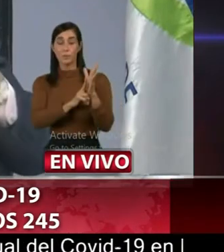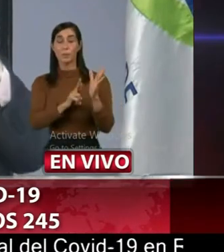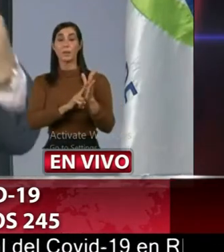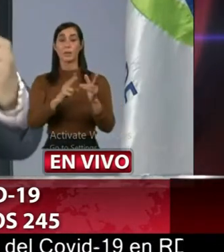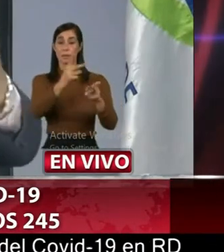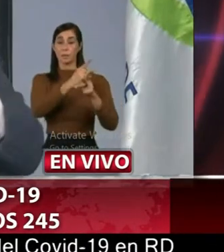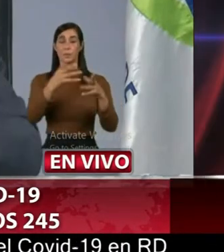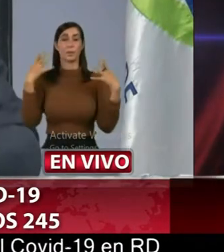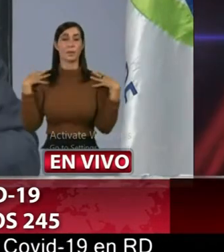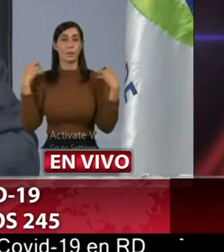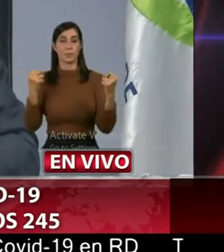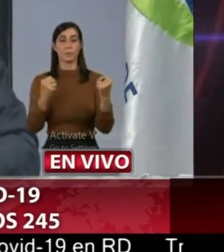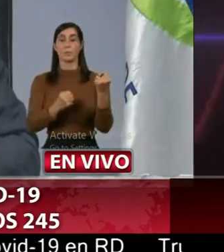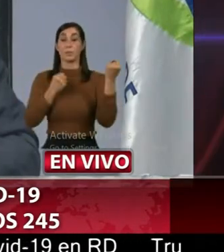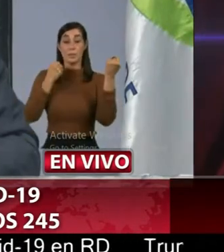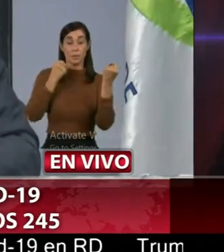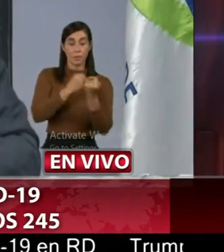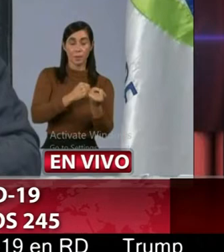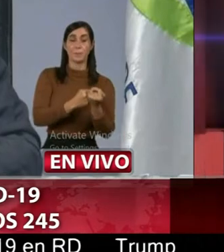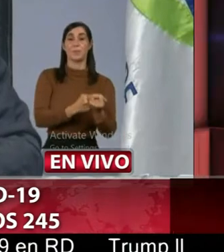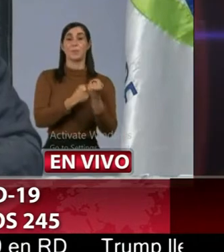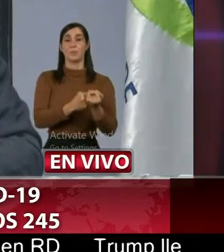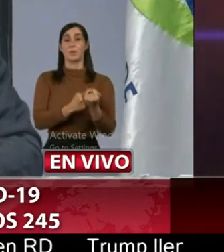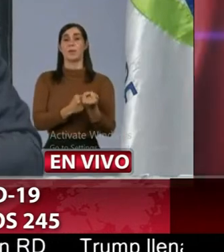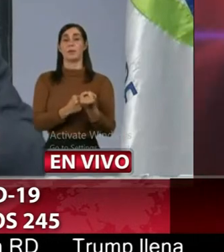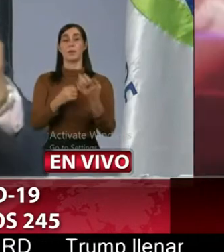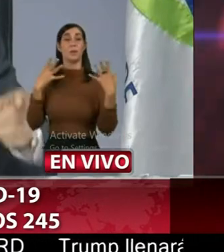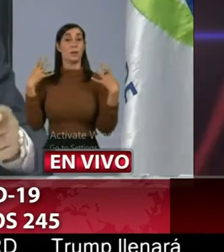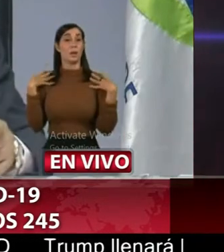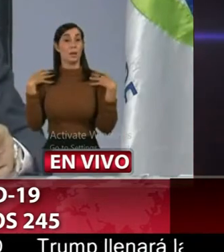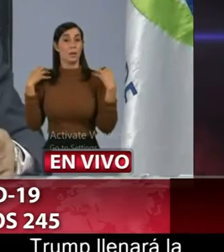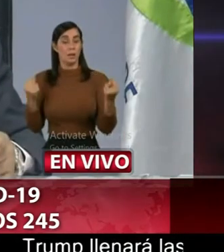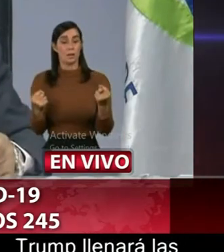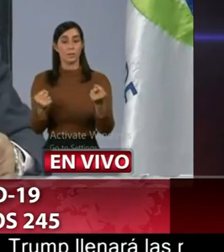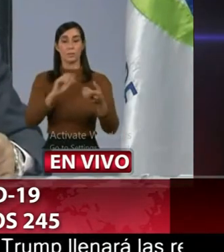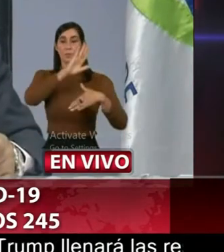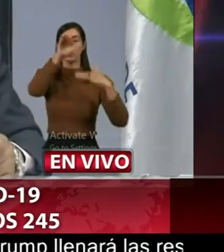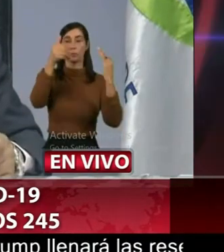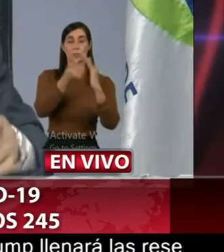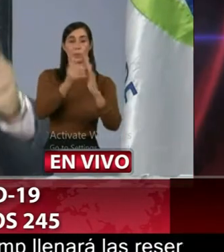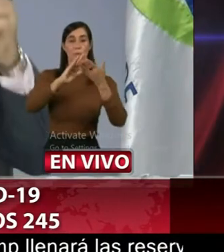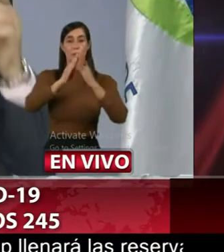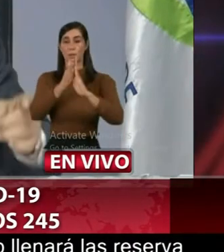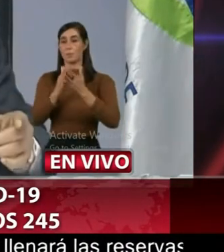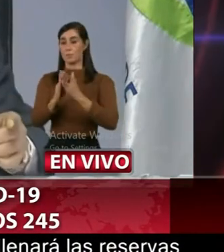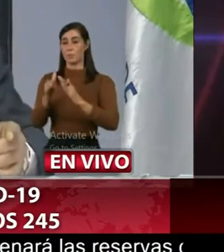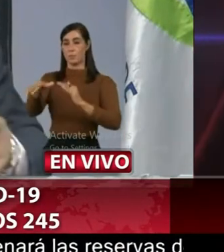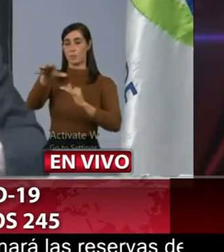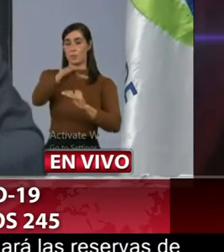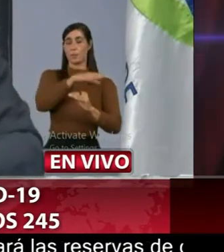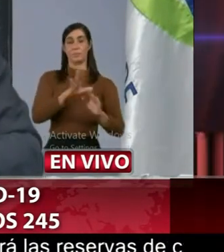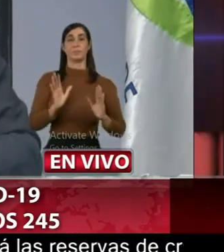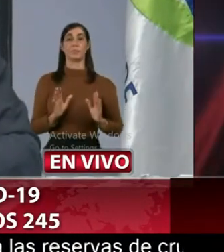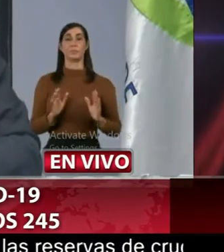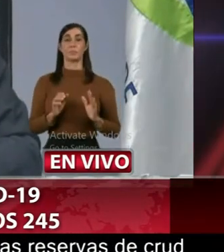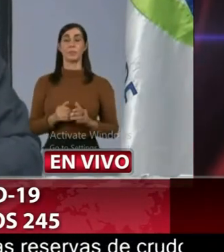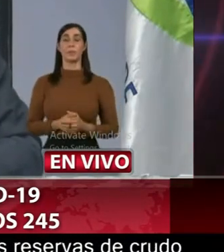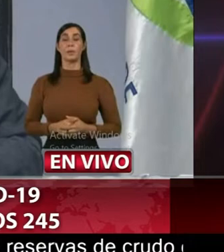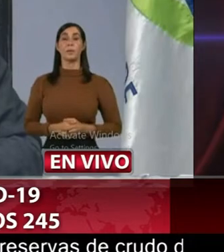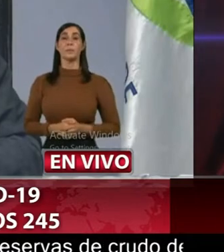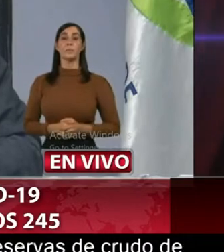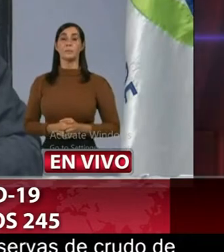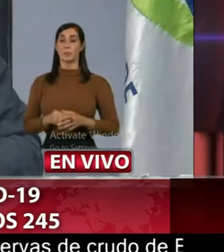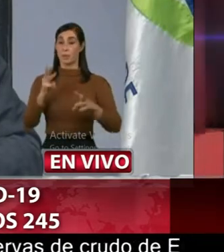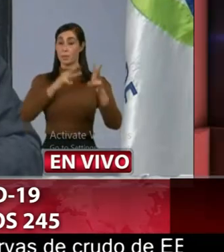y colaborar de esa manera con la salud de la comunidad más cercana del país y